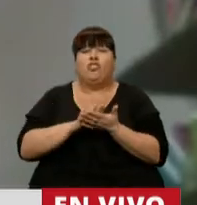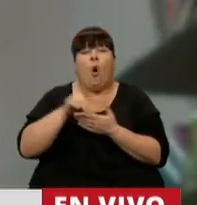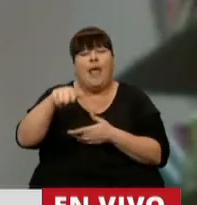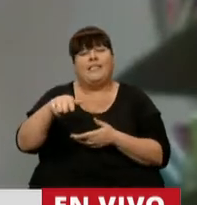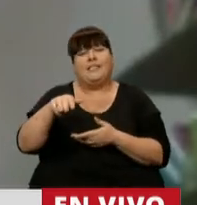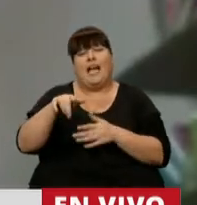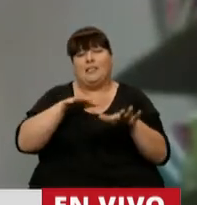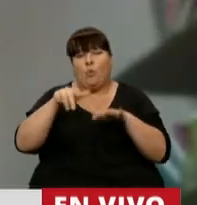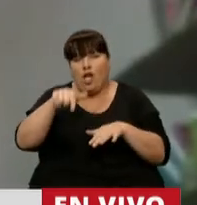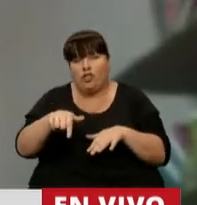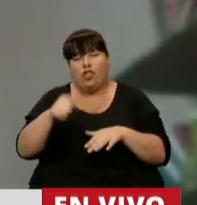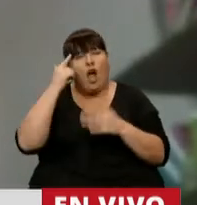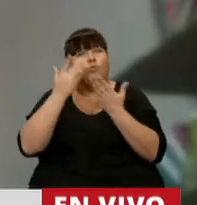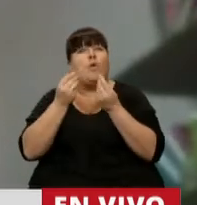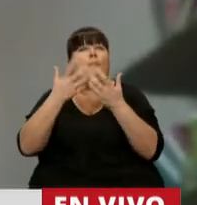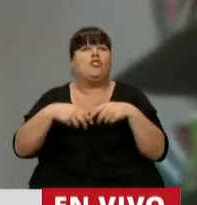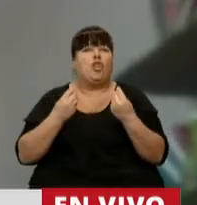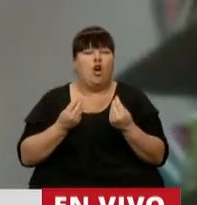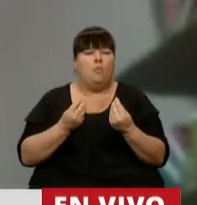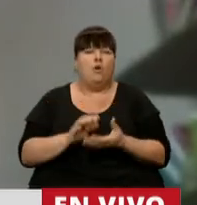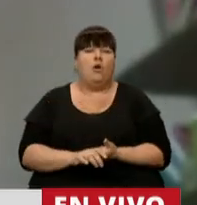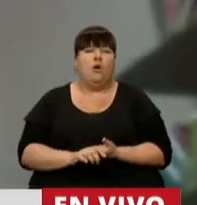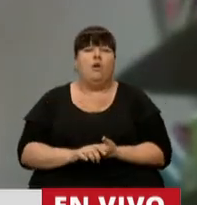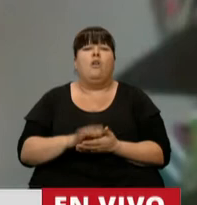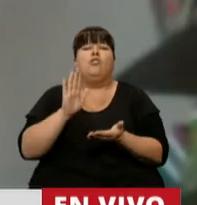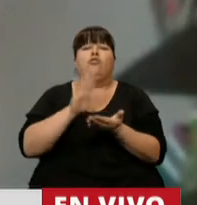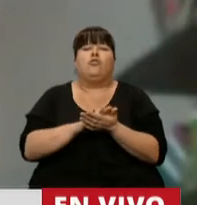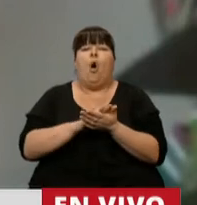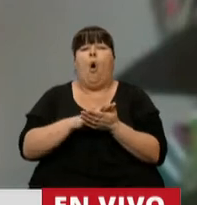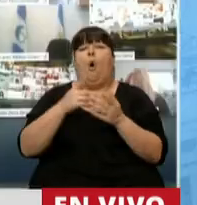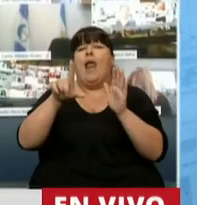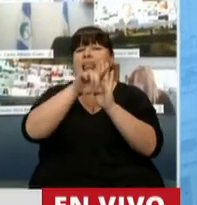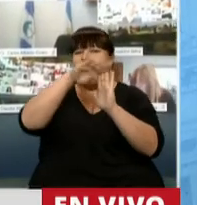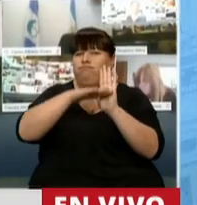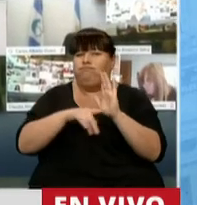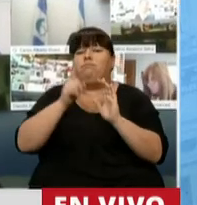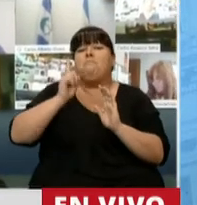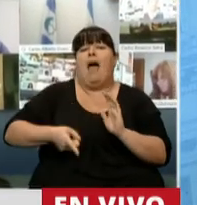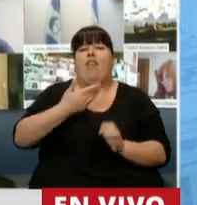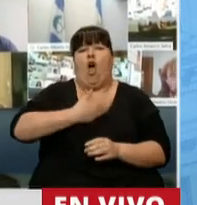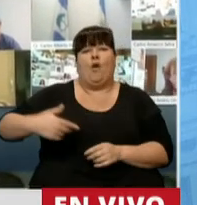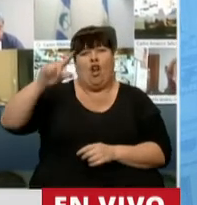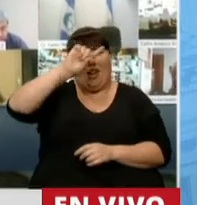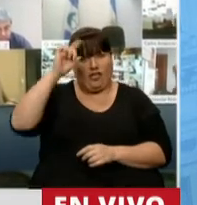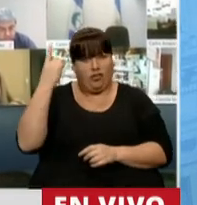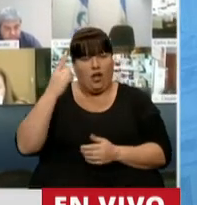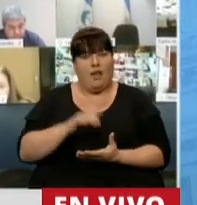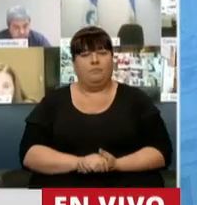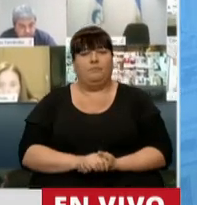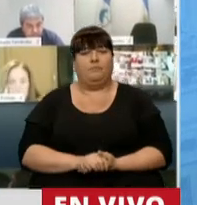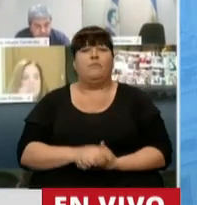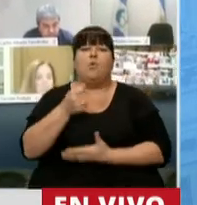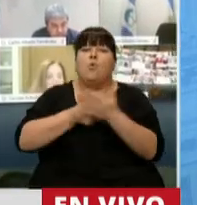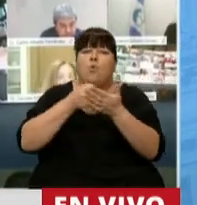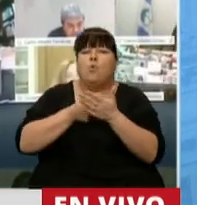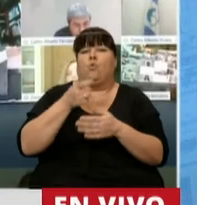contextual que tenemos que analizar de este proyecto está enmarcado dentro de un conjunto de medidas que ha tomado el gobierno nacional de